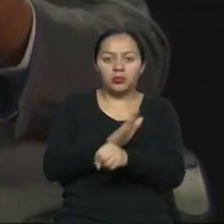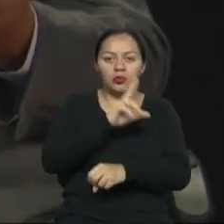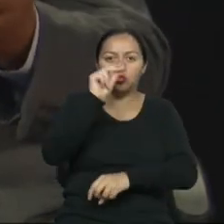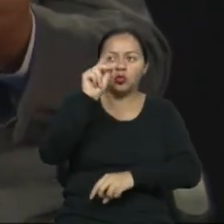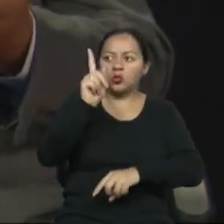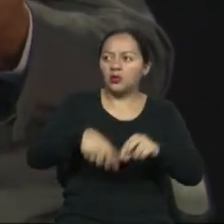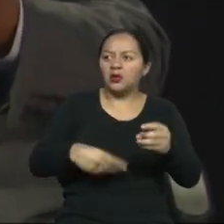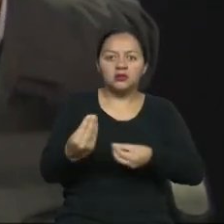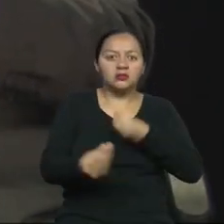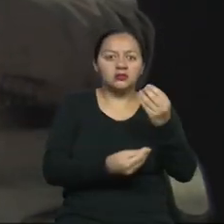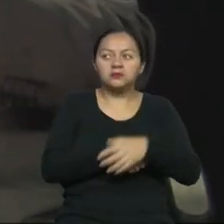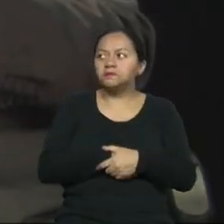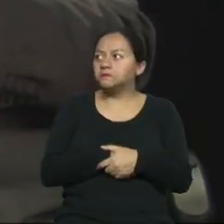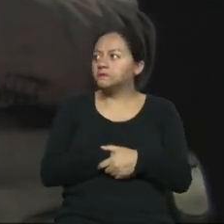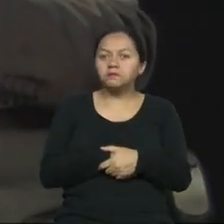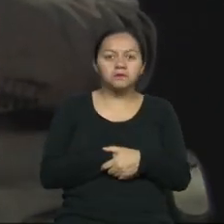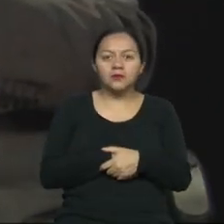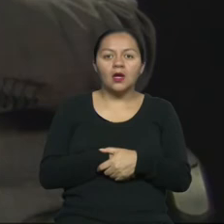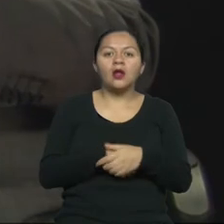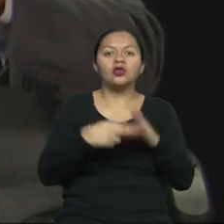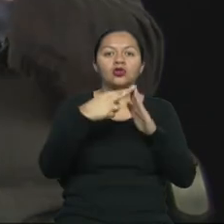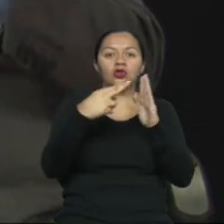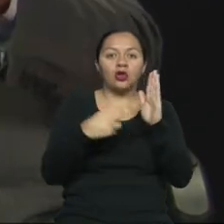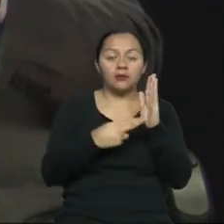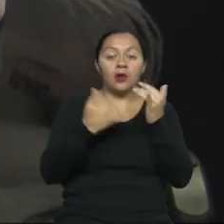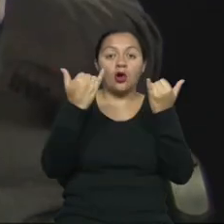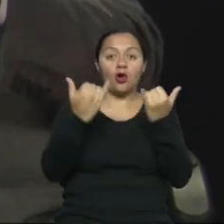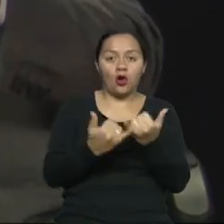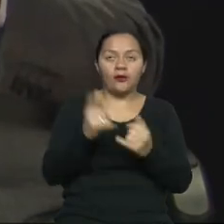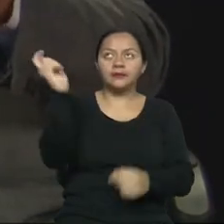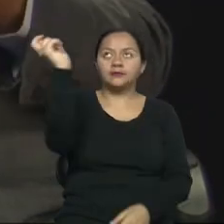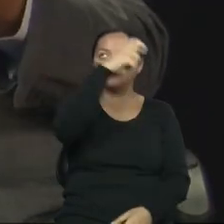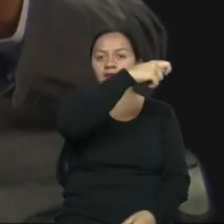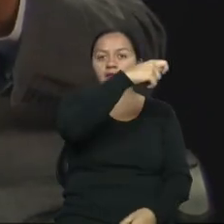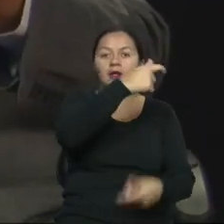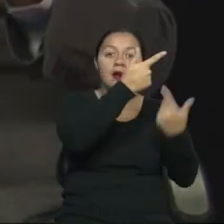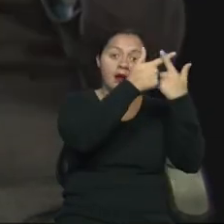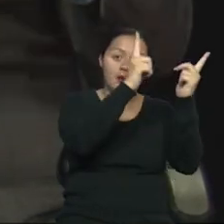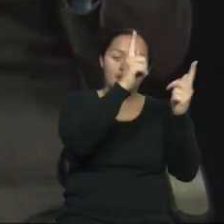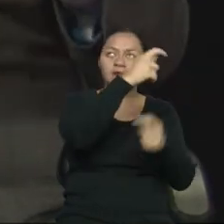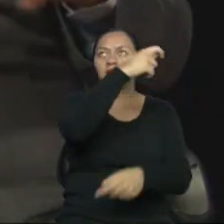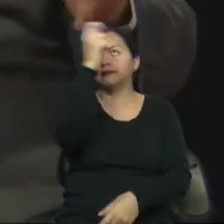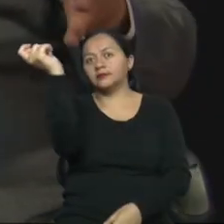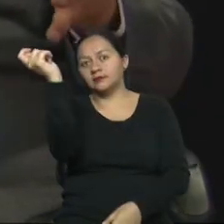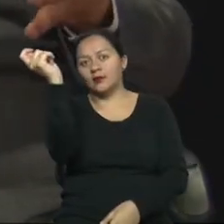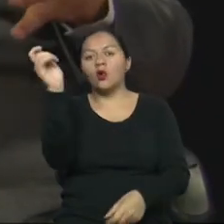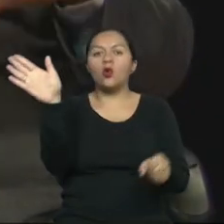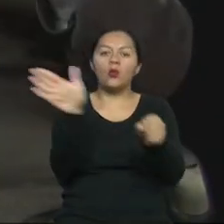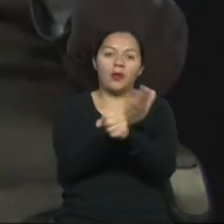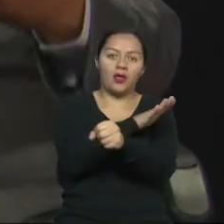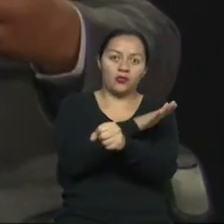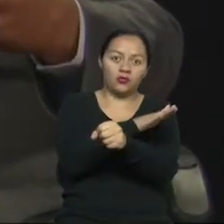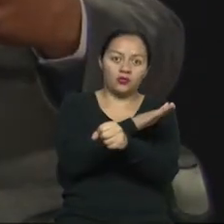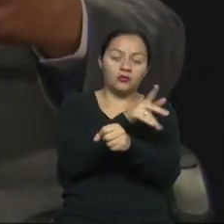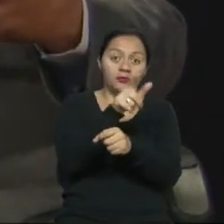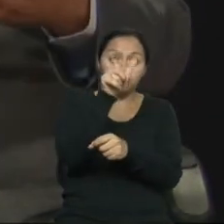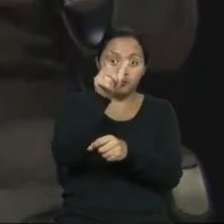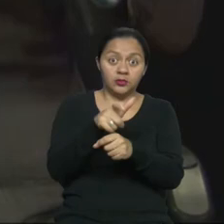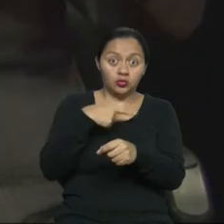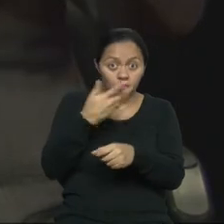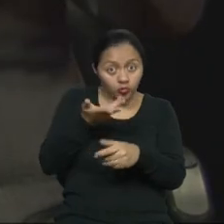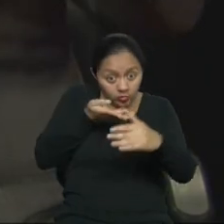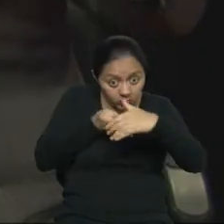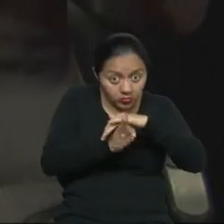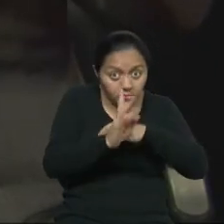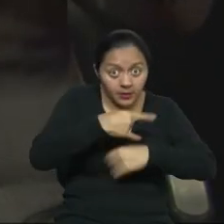baño. Pero la nueva norma ya implica los señalizadores de libre ocupado. De manera que, para cualquier persona que acceda a una batería